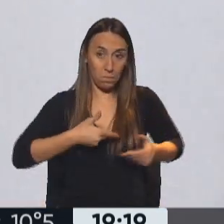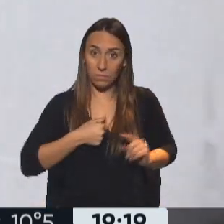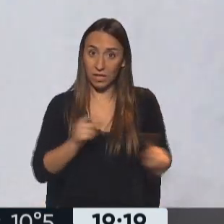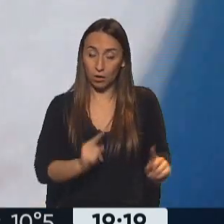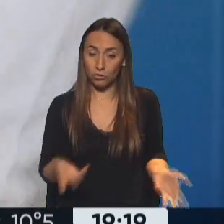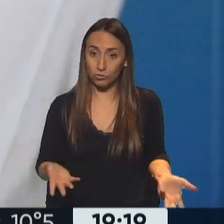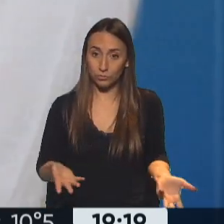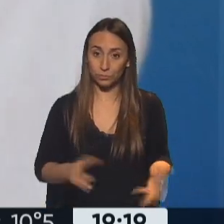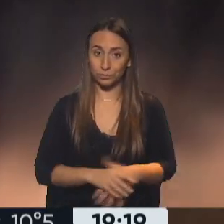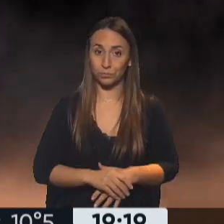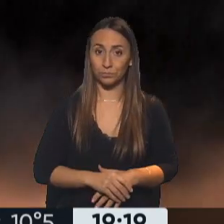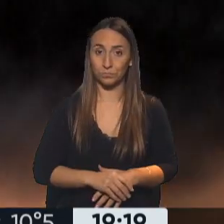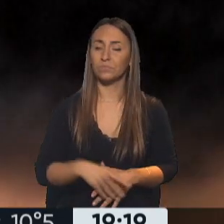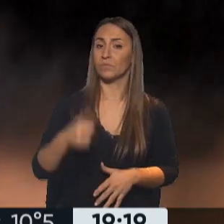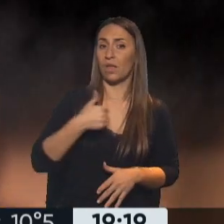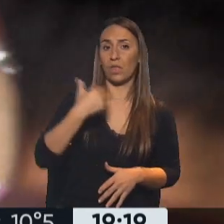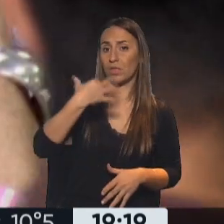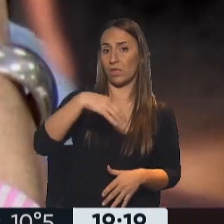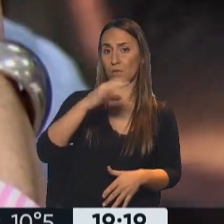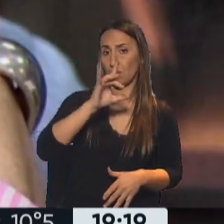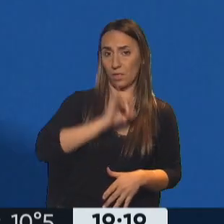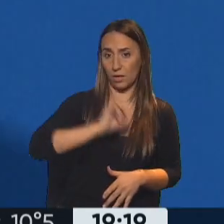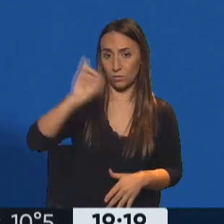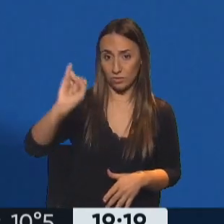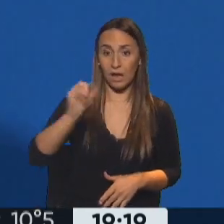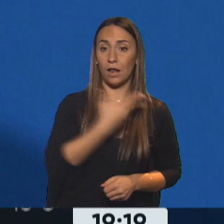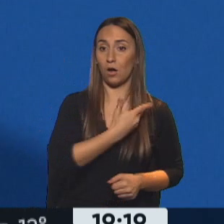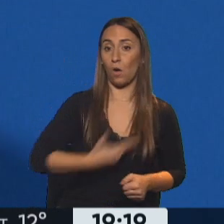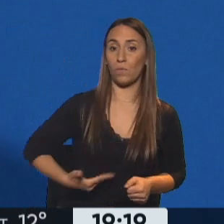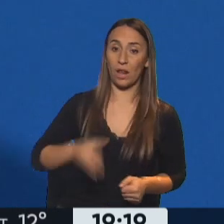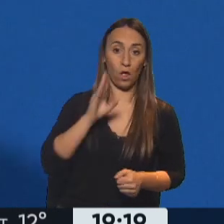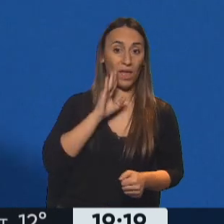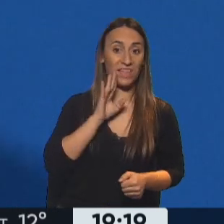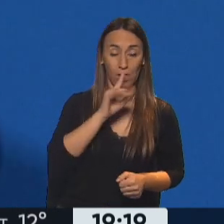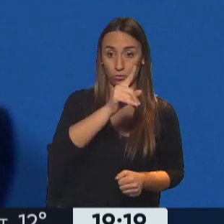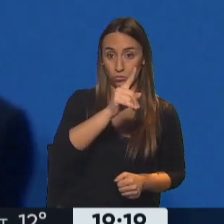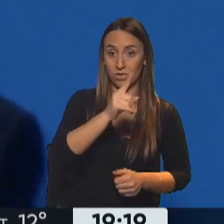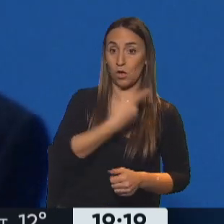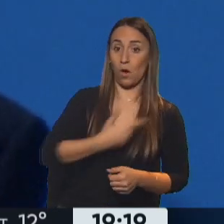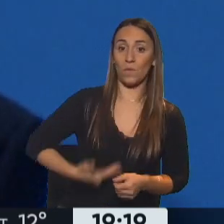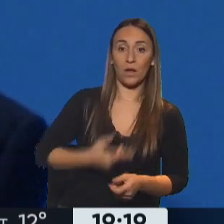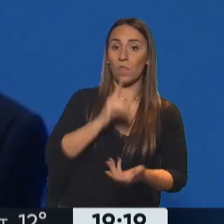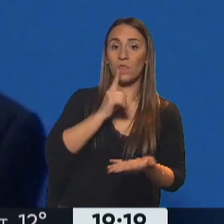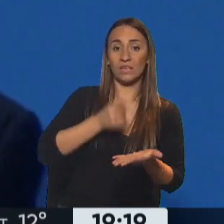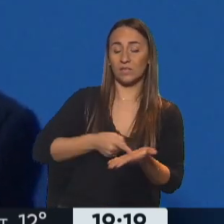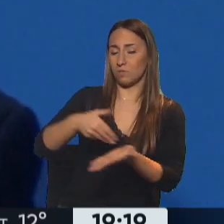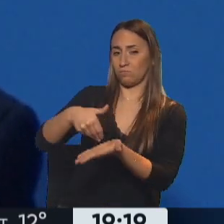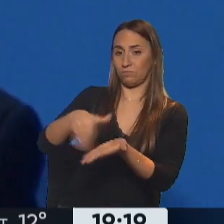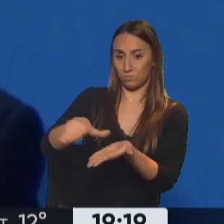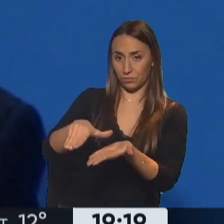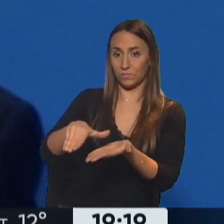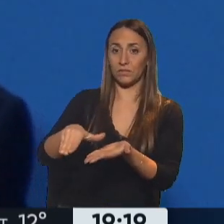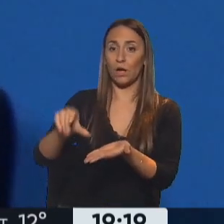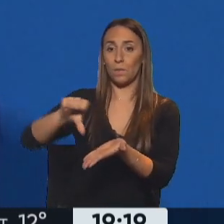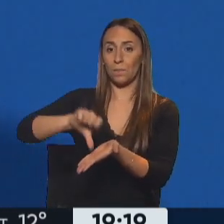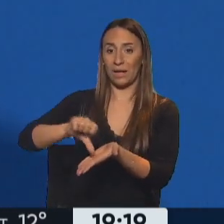que el gobierno de los Estados Unidos ha decidido excluir a la República de